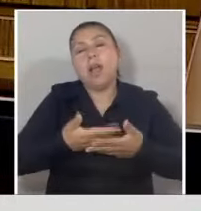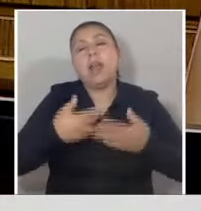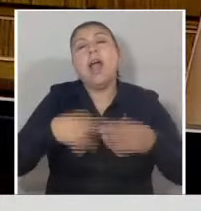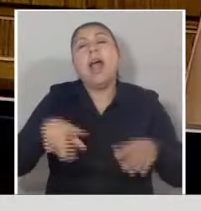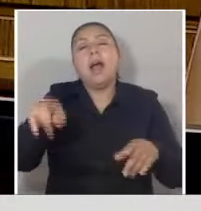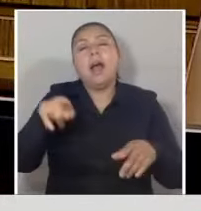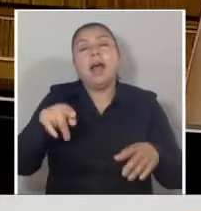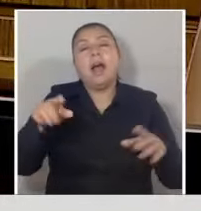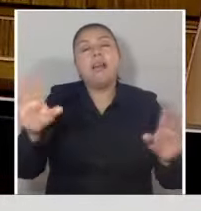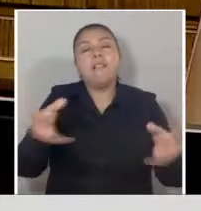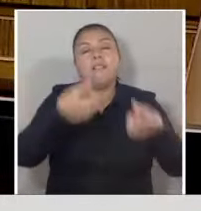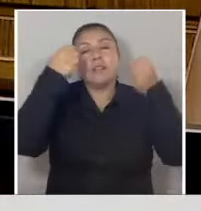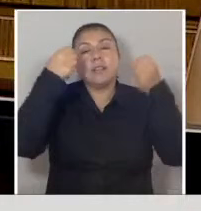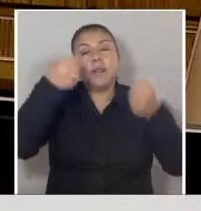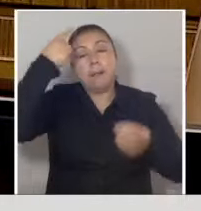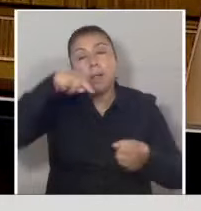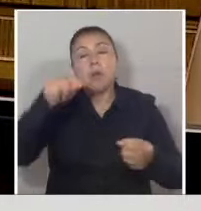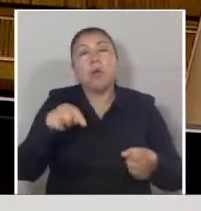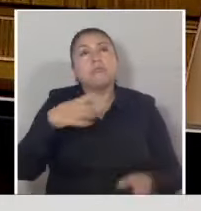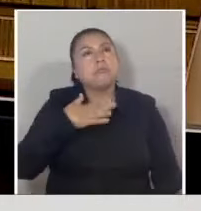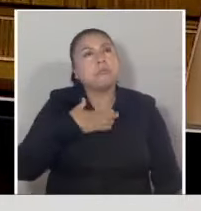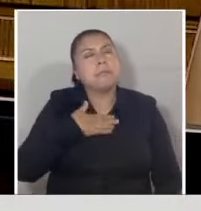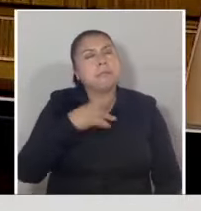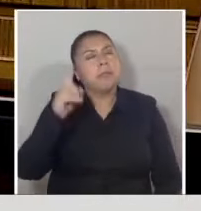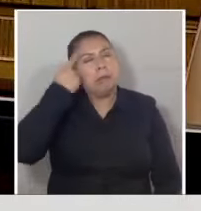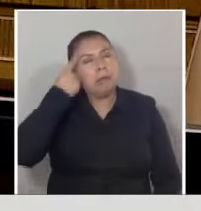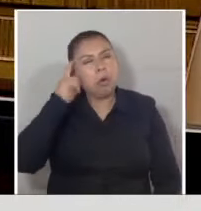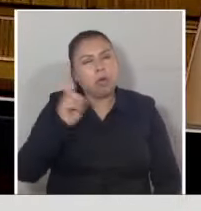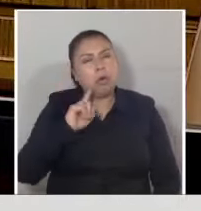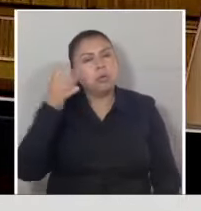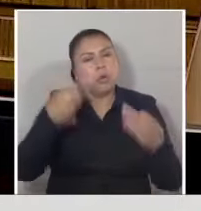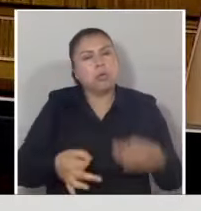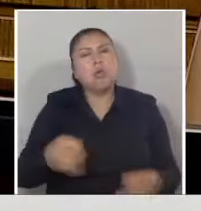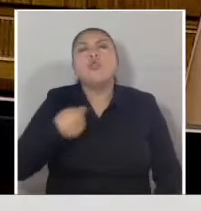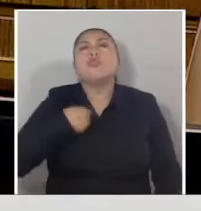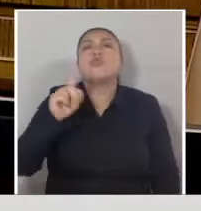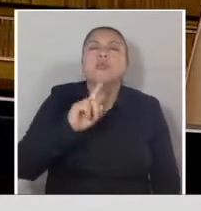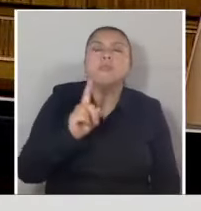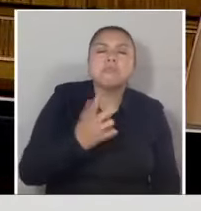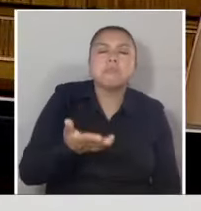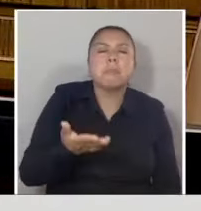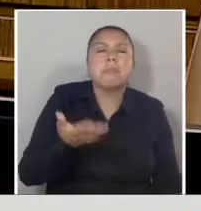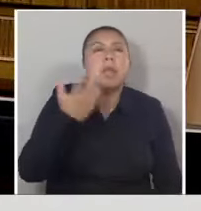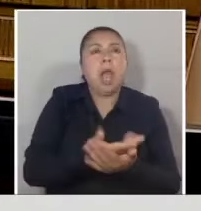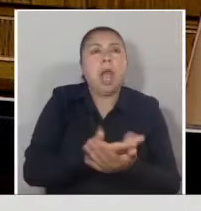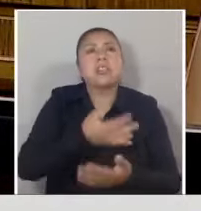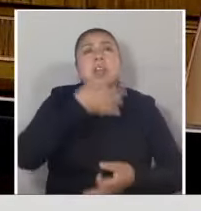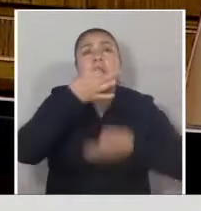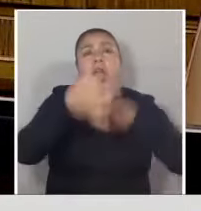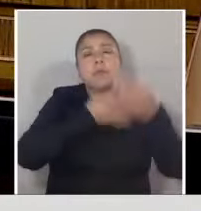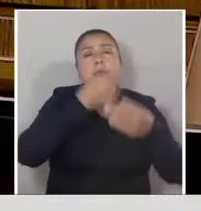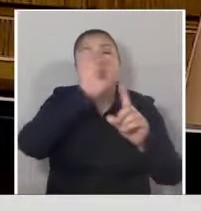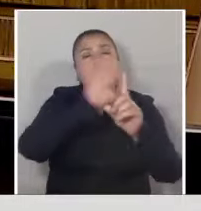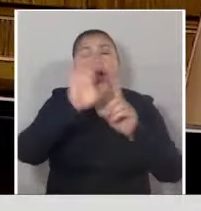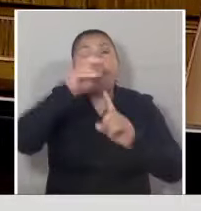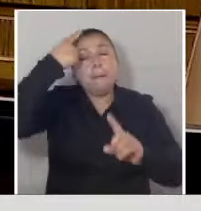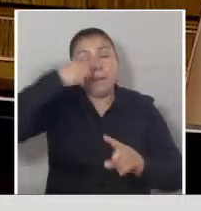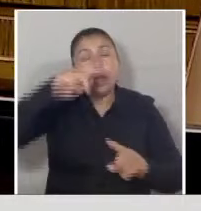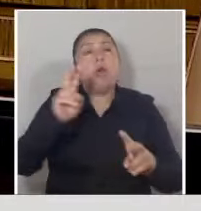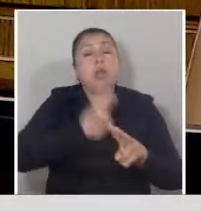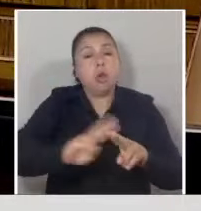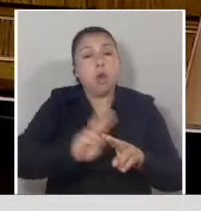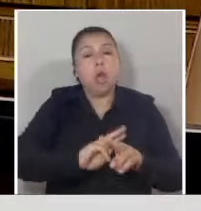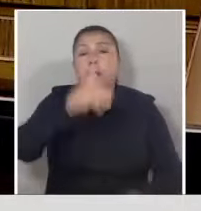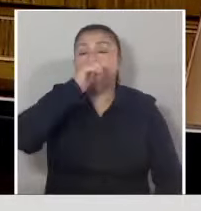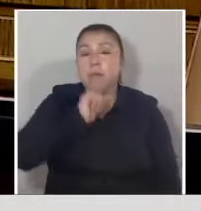valor de señalar que esto me parece que no es correcto. Yo no me niego a la posibilidad de que existan estas expresiones culturales, pero que lo hagan en los lugares que son privados